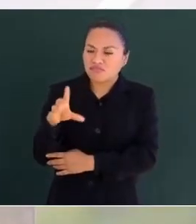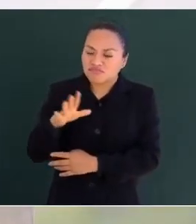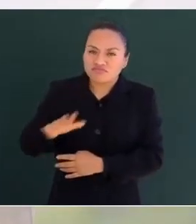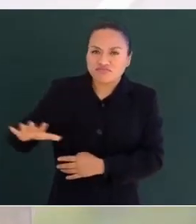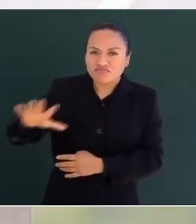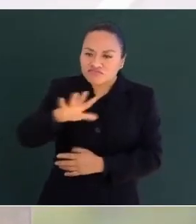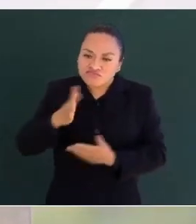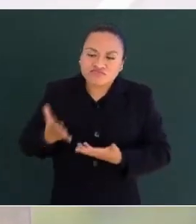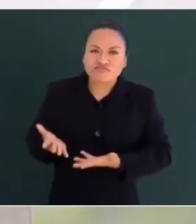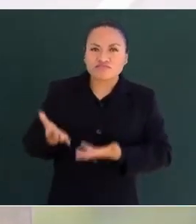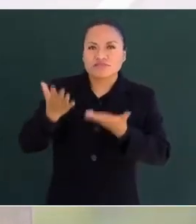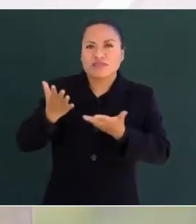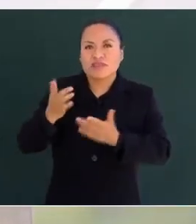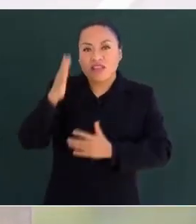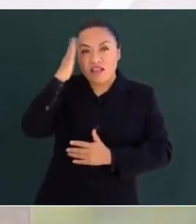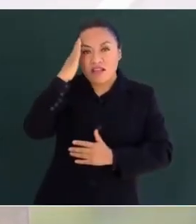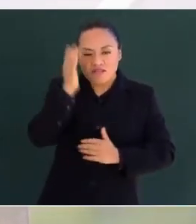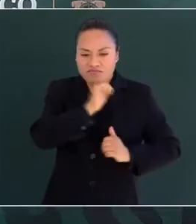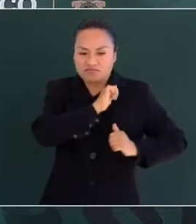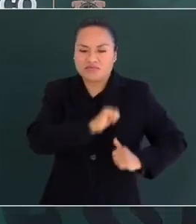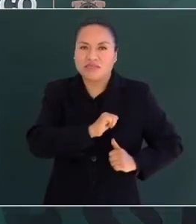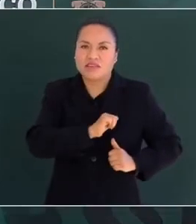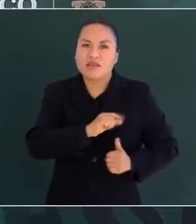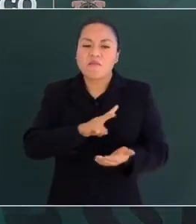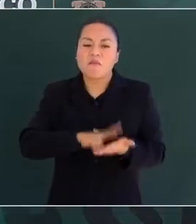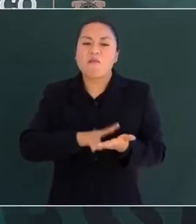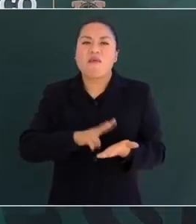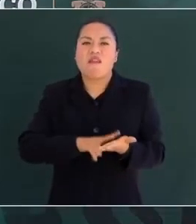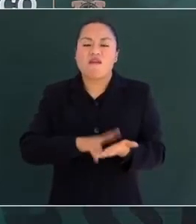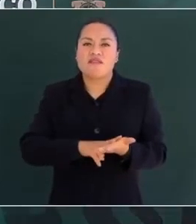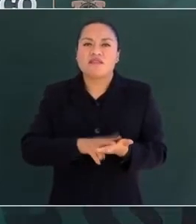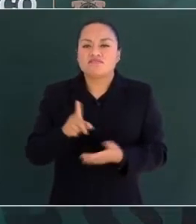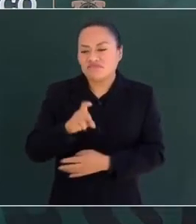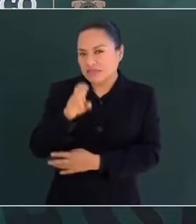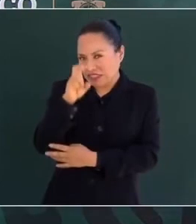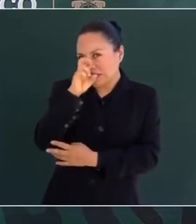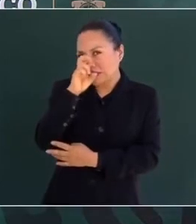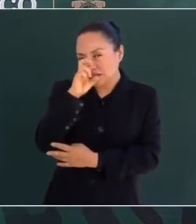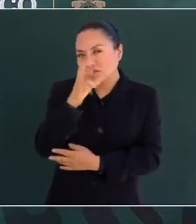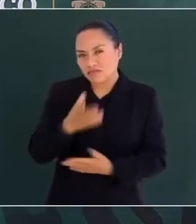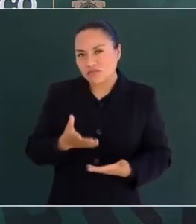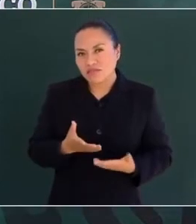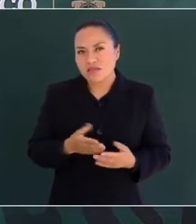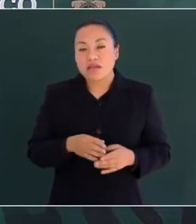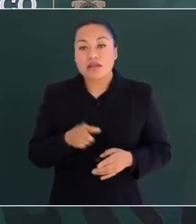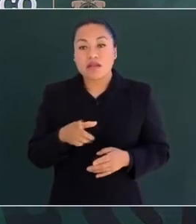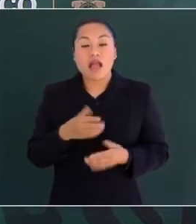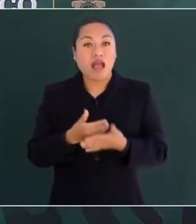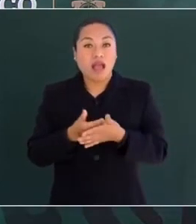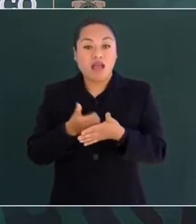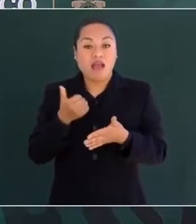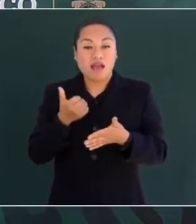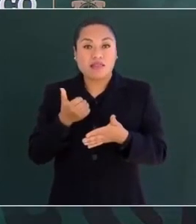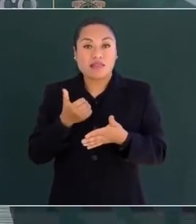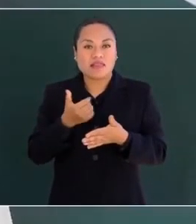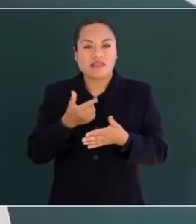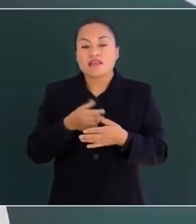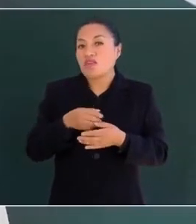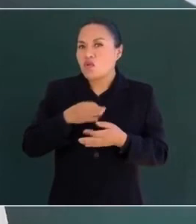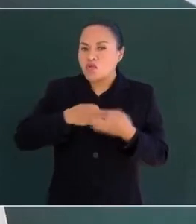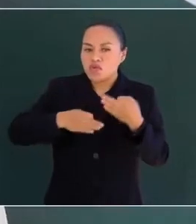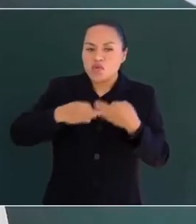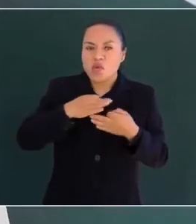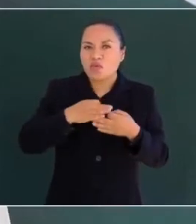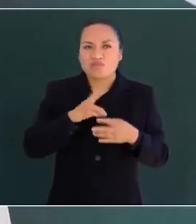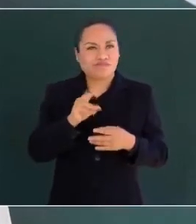que encabezaba los valores reivindicatorios exigentes de que antes que nada y por encima de